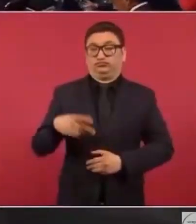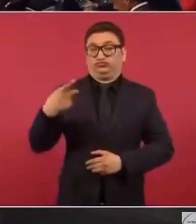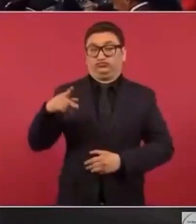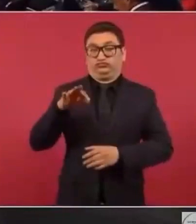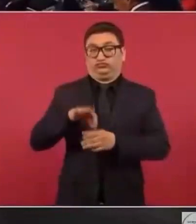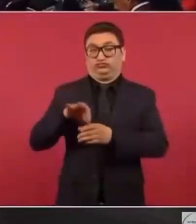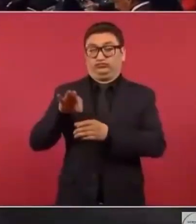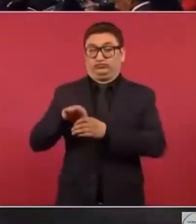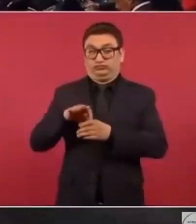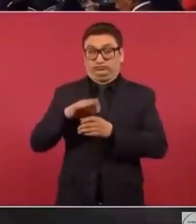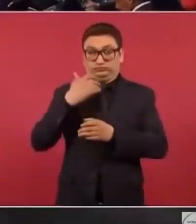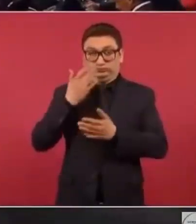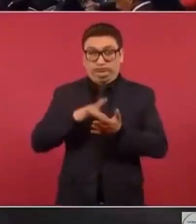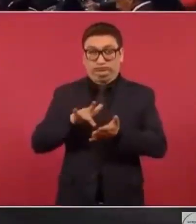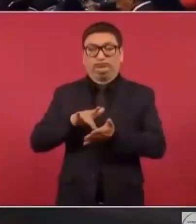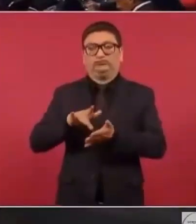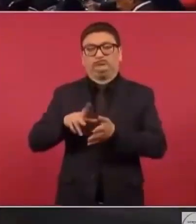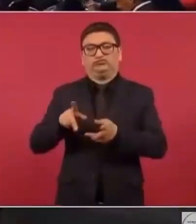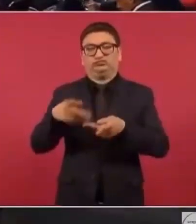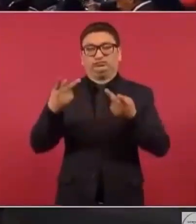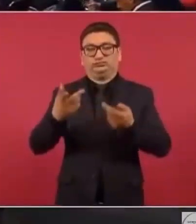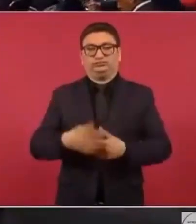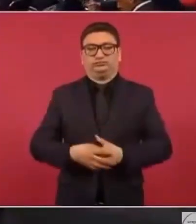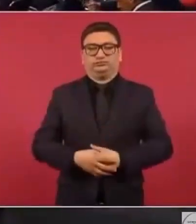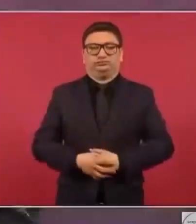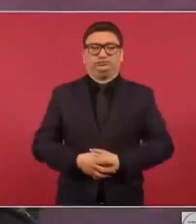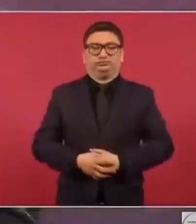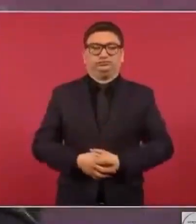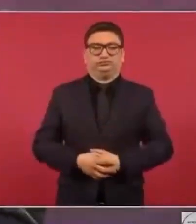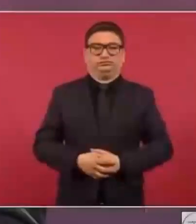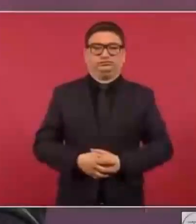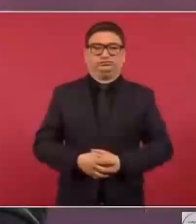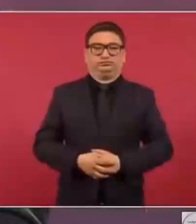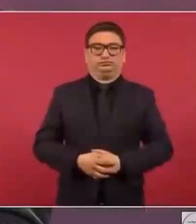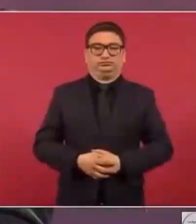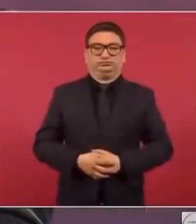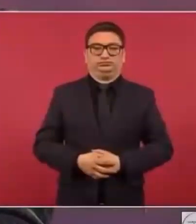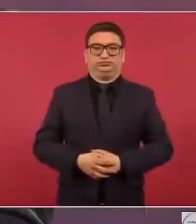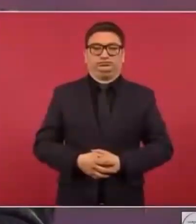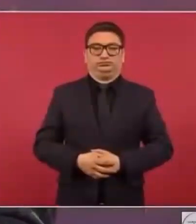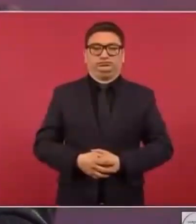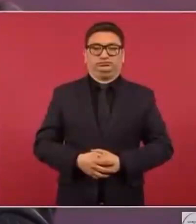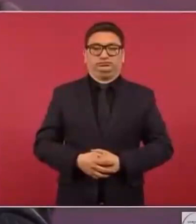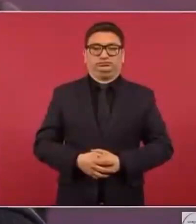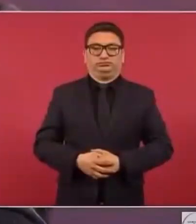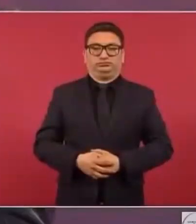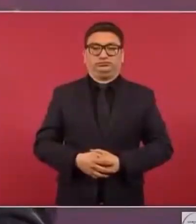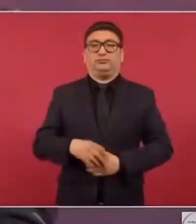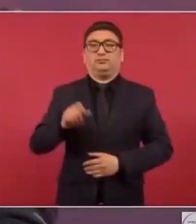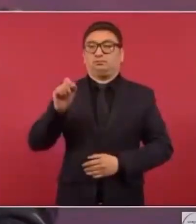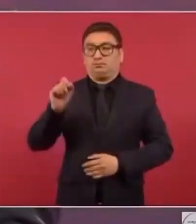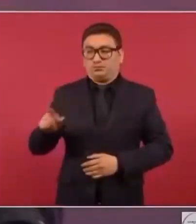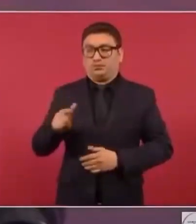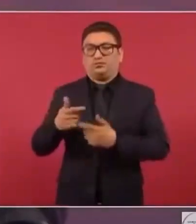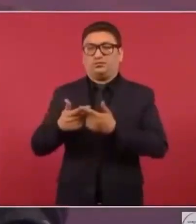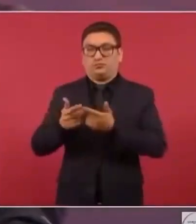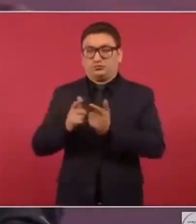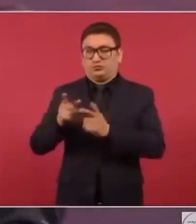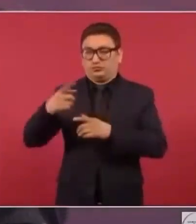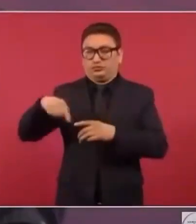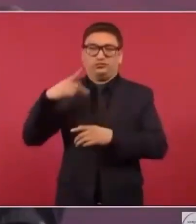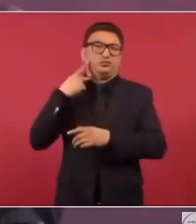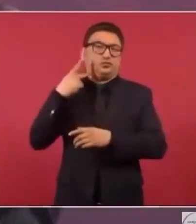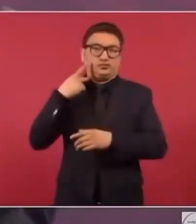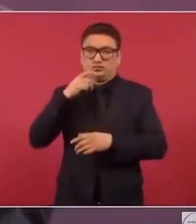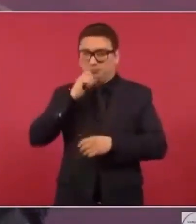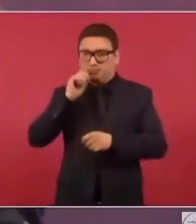al mismo partido al que